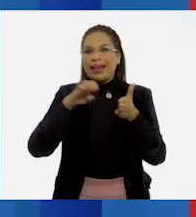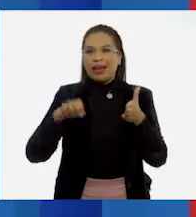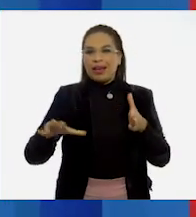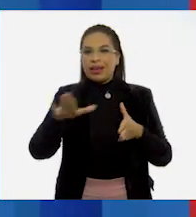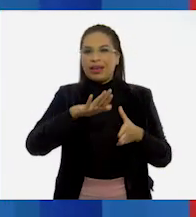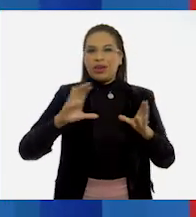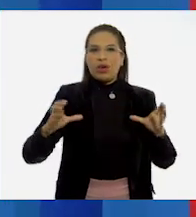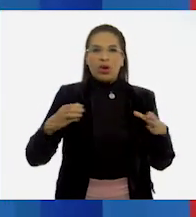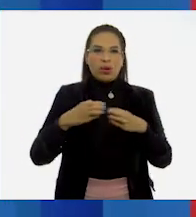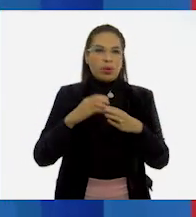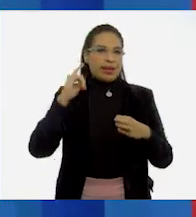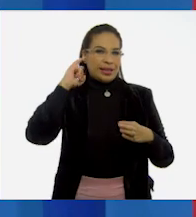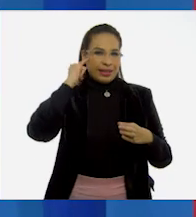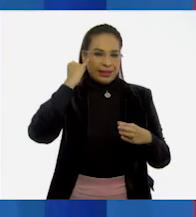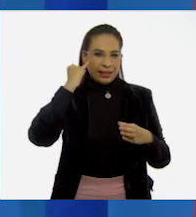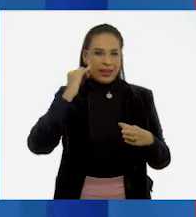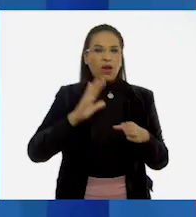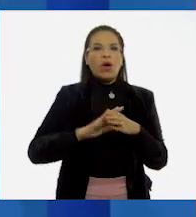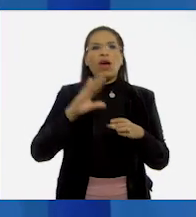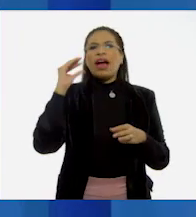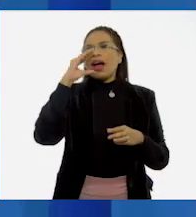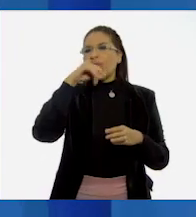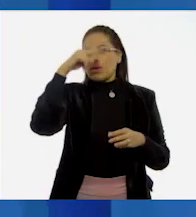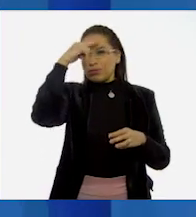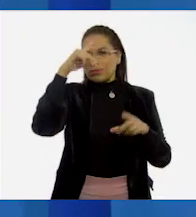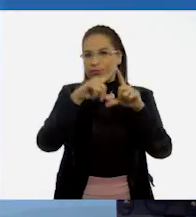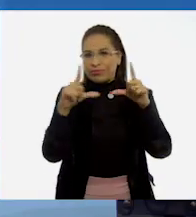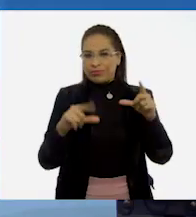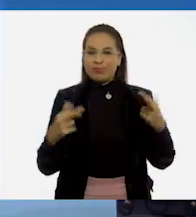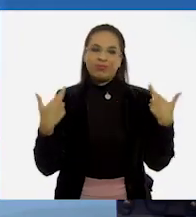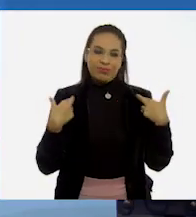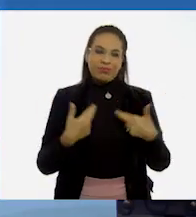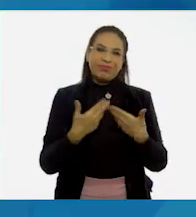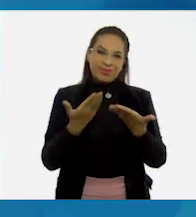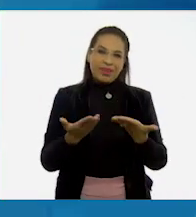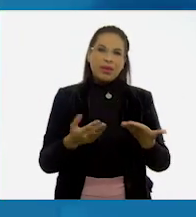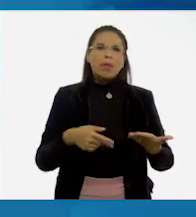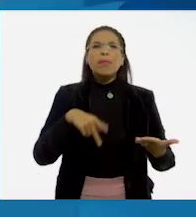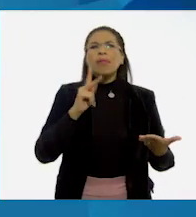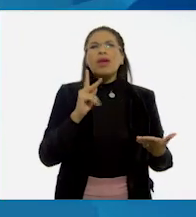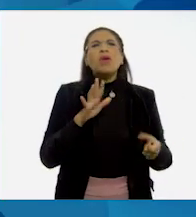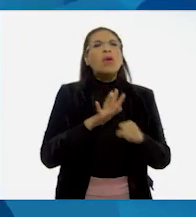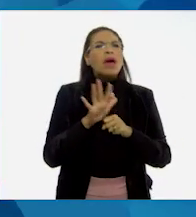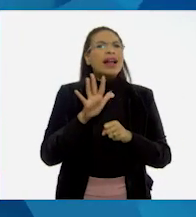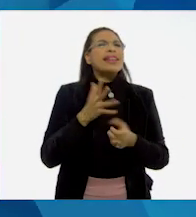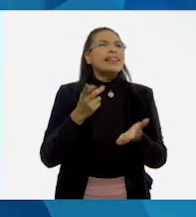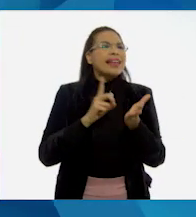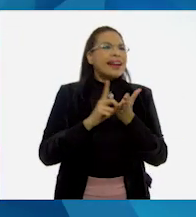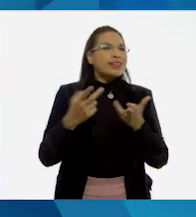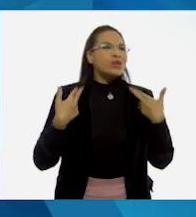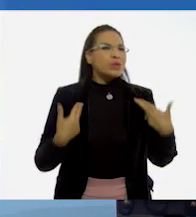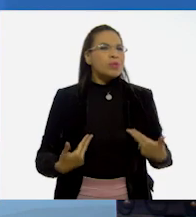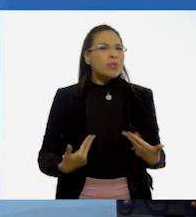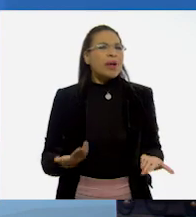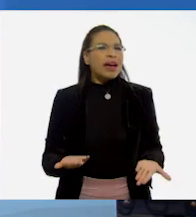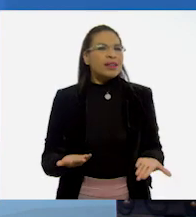personas que forman parte de comunidades indígenas y afromexicanas. Maestra, maestra, ¿pero qué son los derechos humanos?